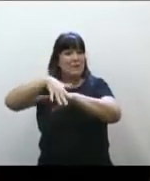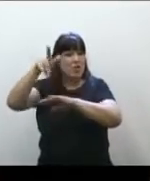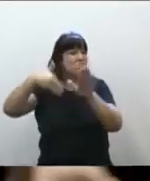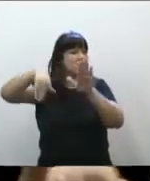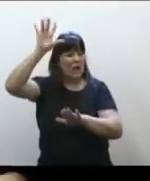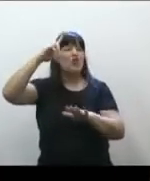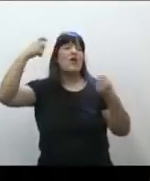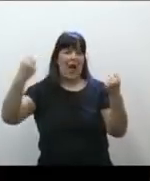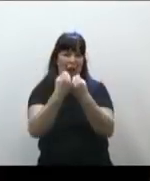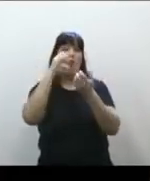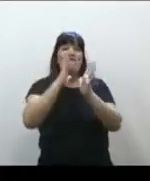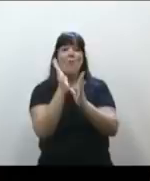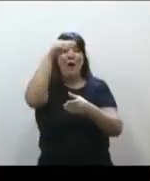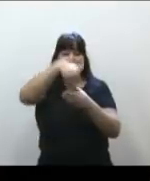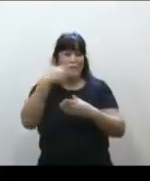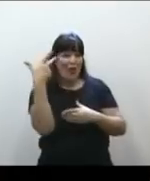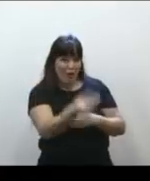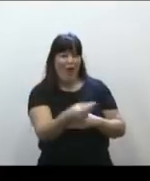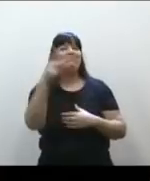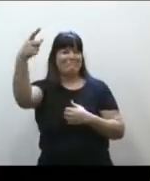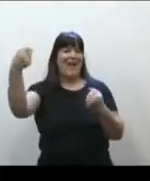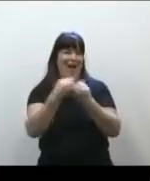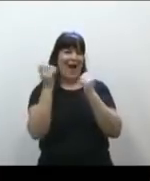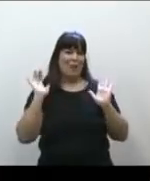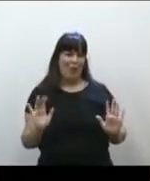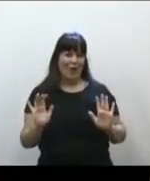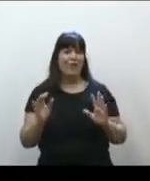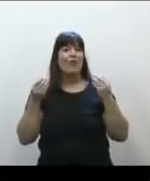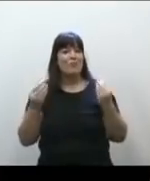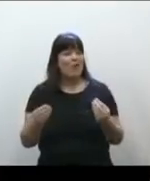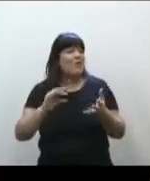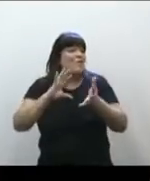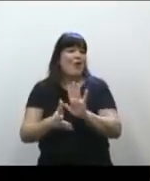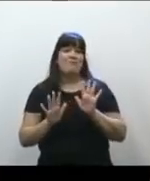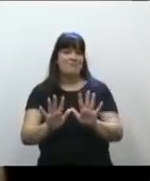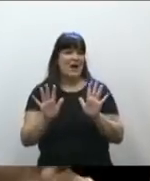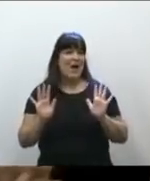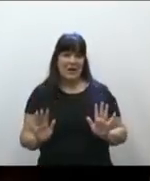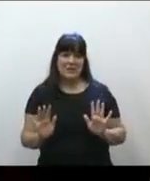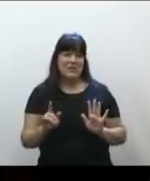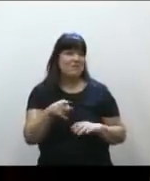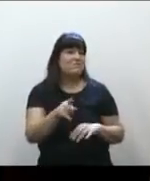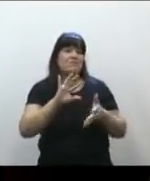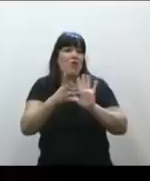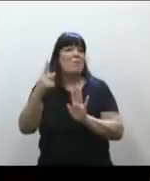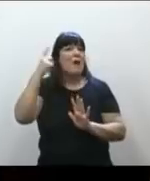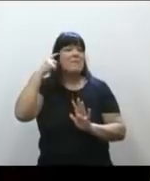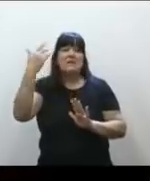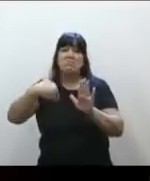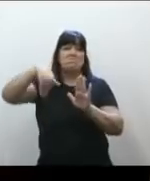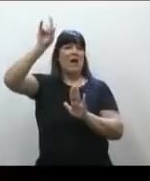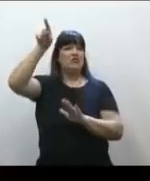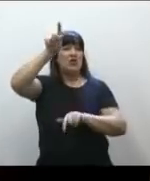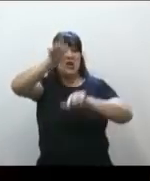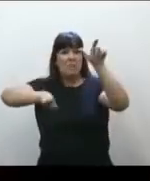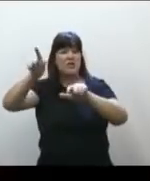de acuerdo de cómo estamos votando y cómo estamos decidiendo. Porque ese es, o ese es el pensamiento mayoritario